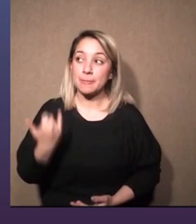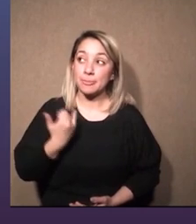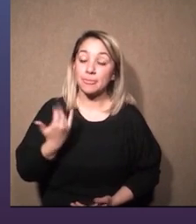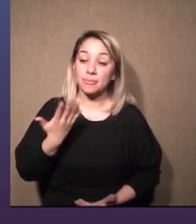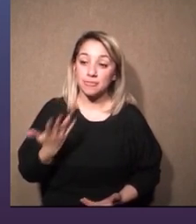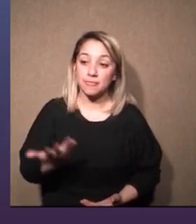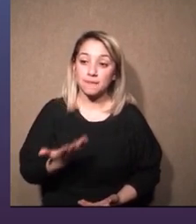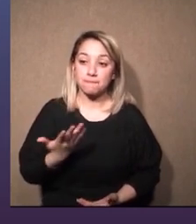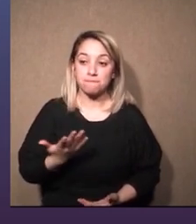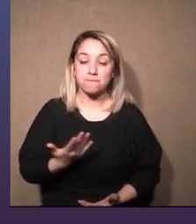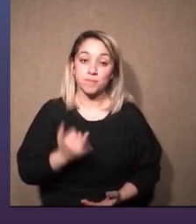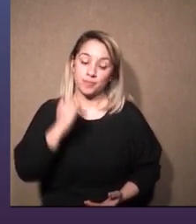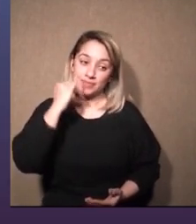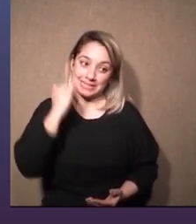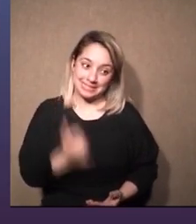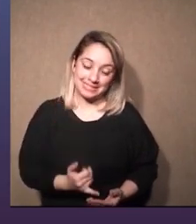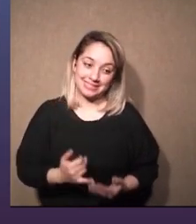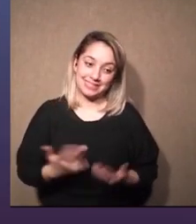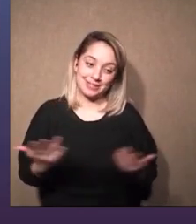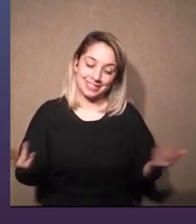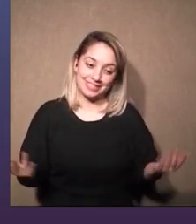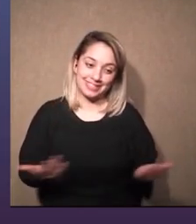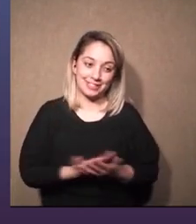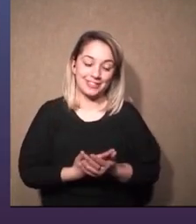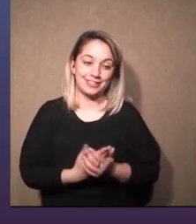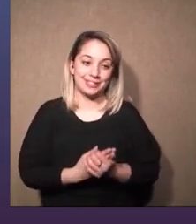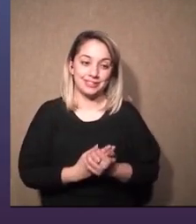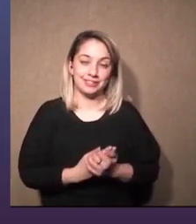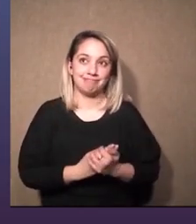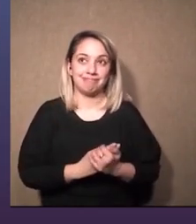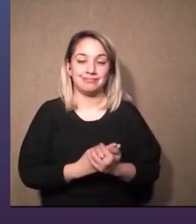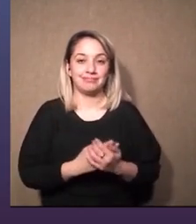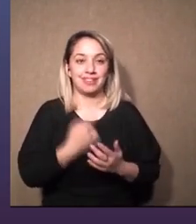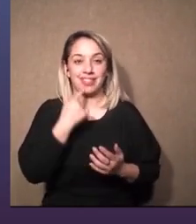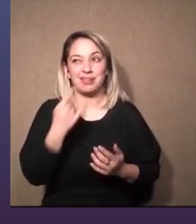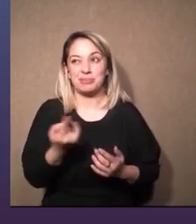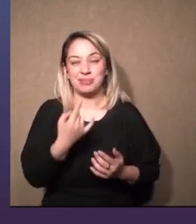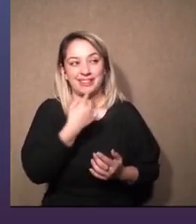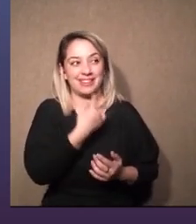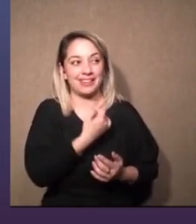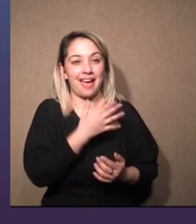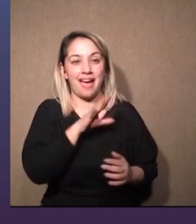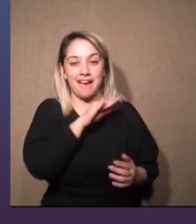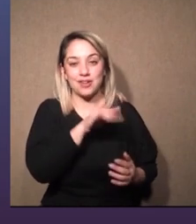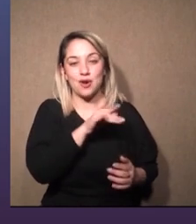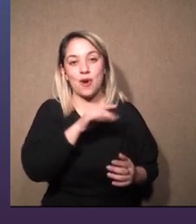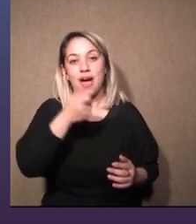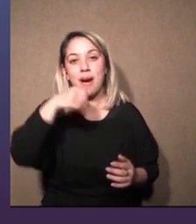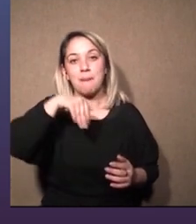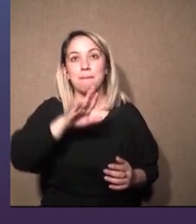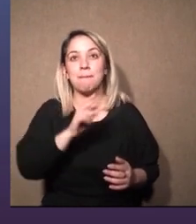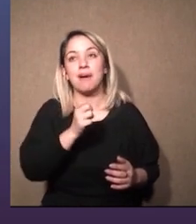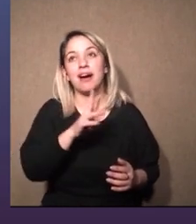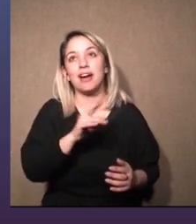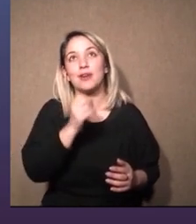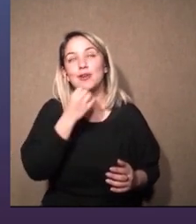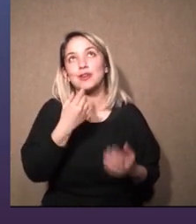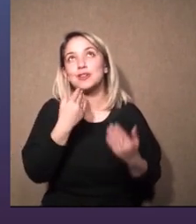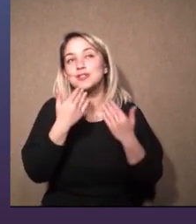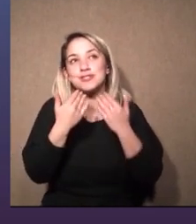sí bueno después de Amparo de tu obertura no sé qué más se puede agregar pero